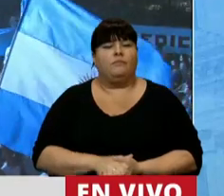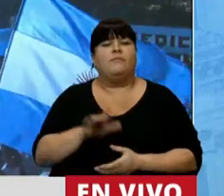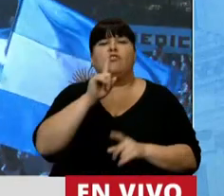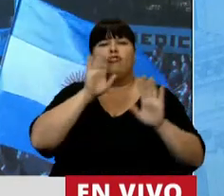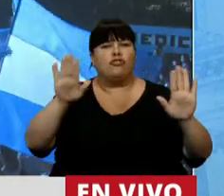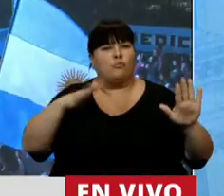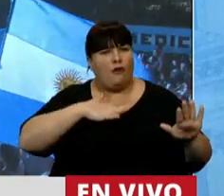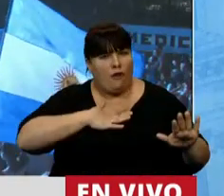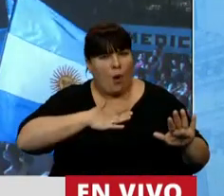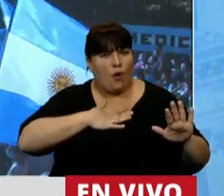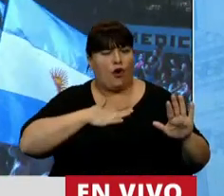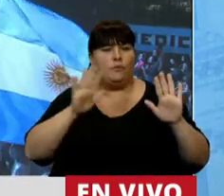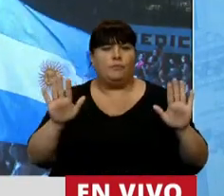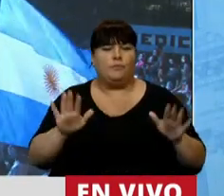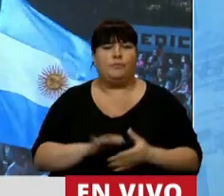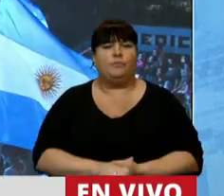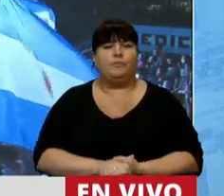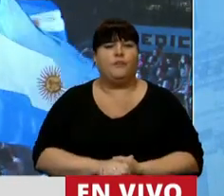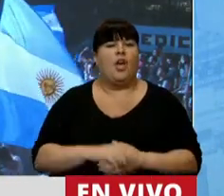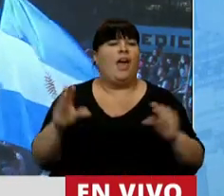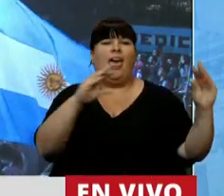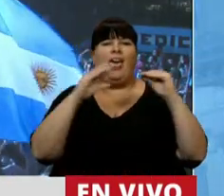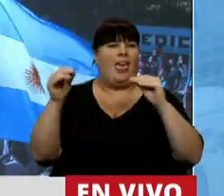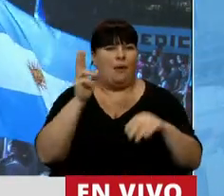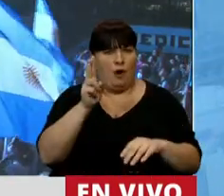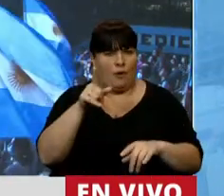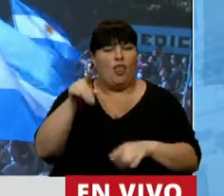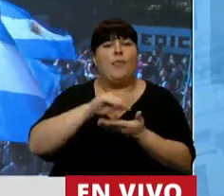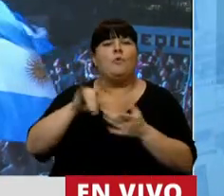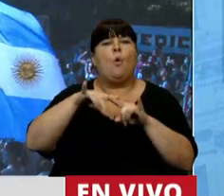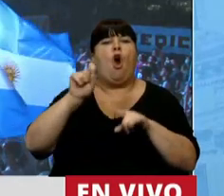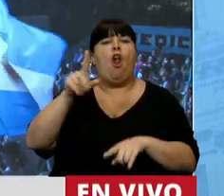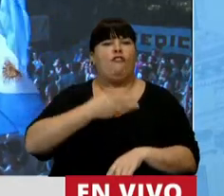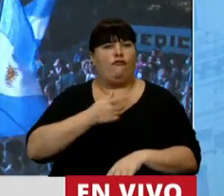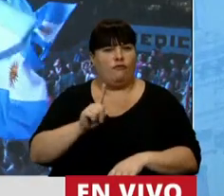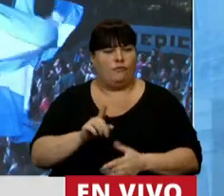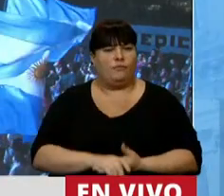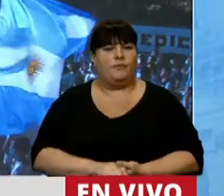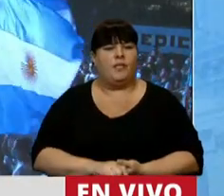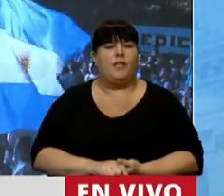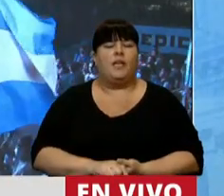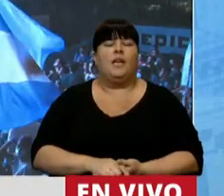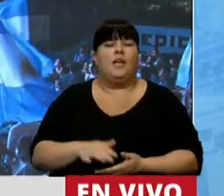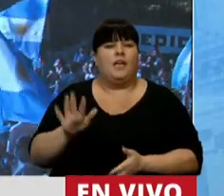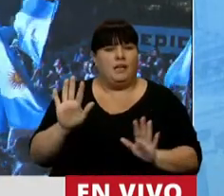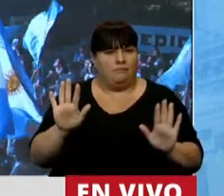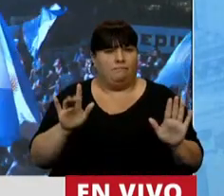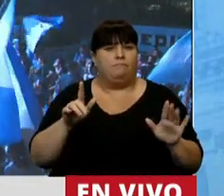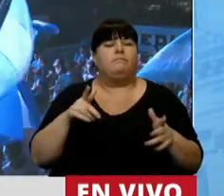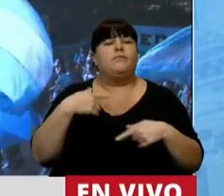Silencio, por favor. No dialogue, diputado Wolf. Con la coherencia